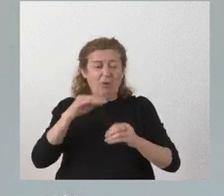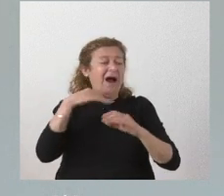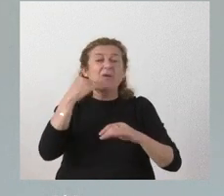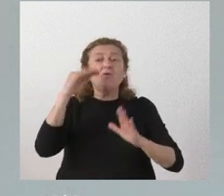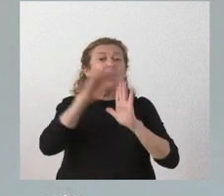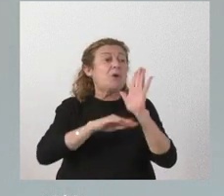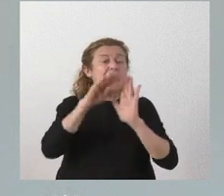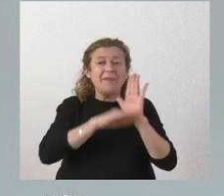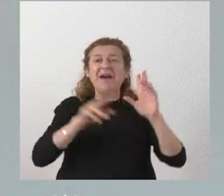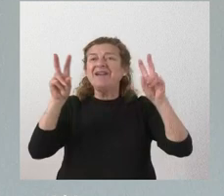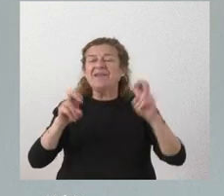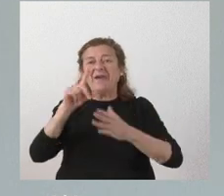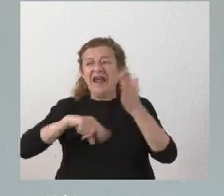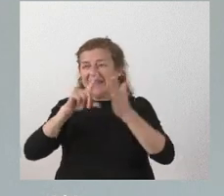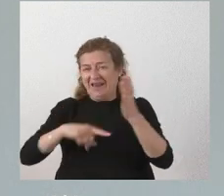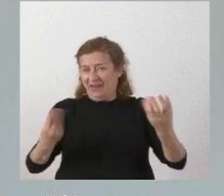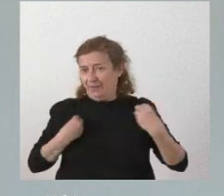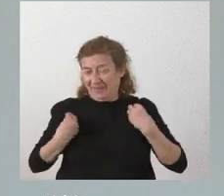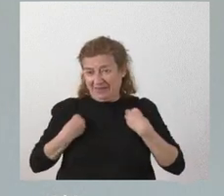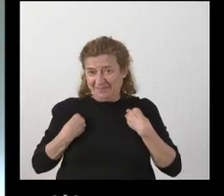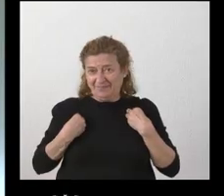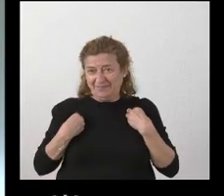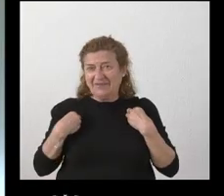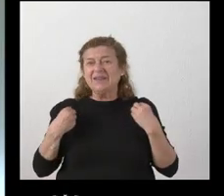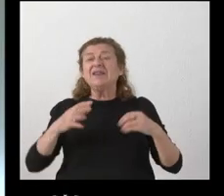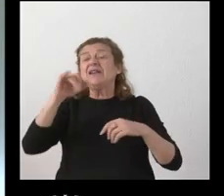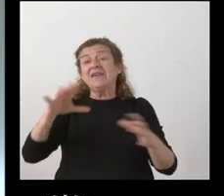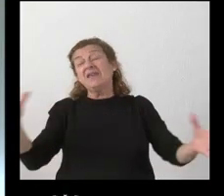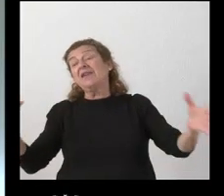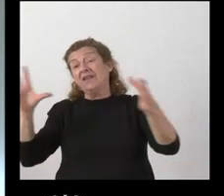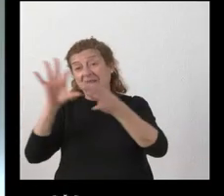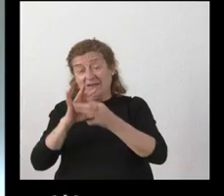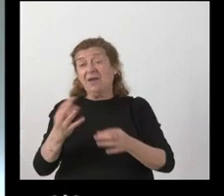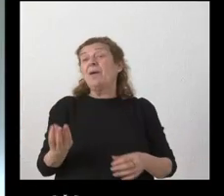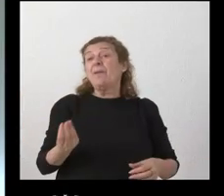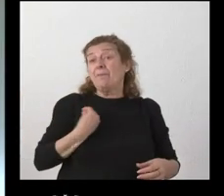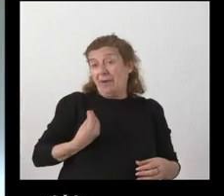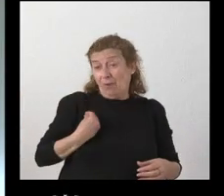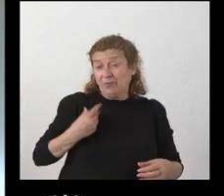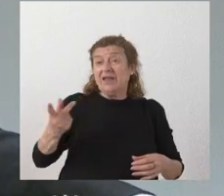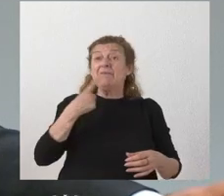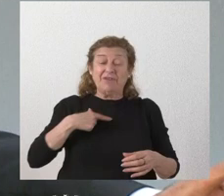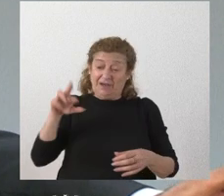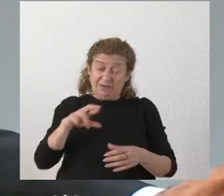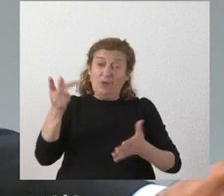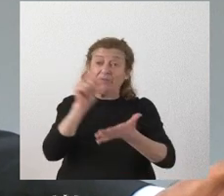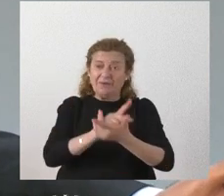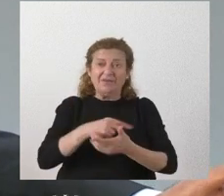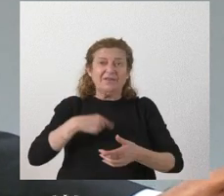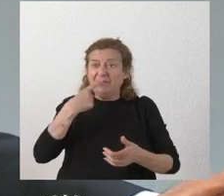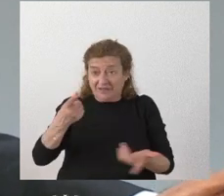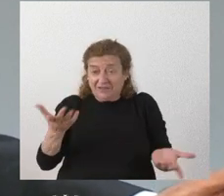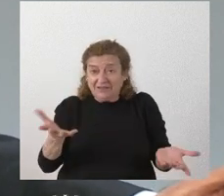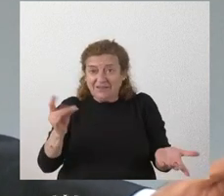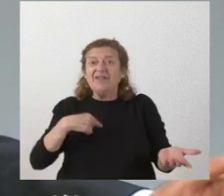materia de alquiler de viviendas y en relación a la pregunta que usted me reiteraba significarlo que estamos